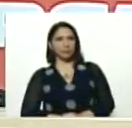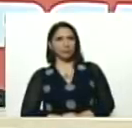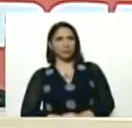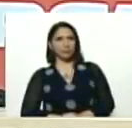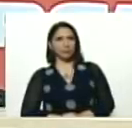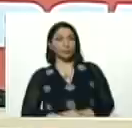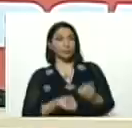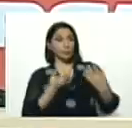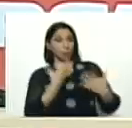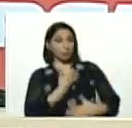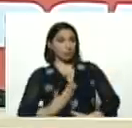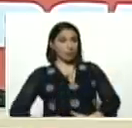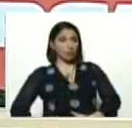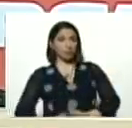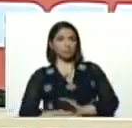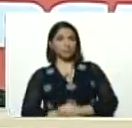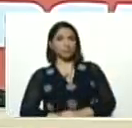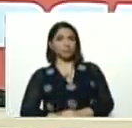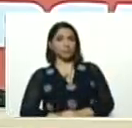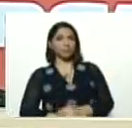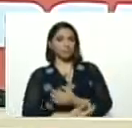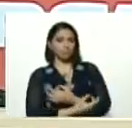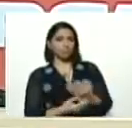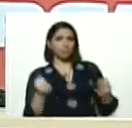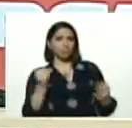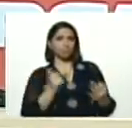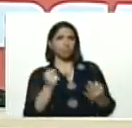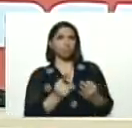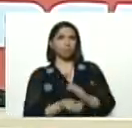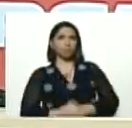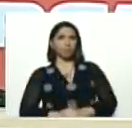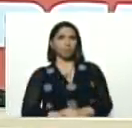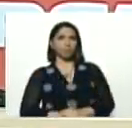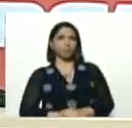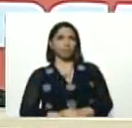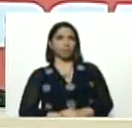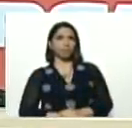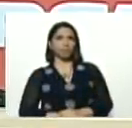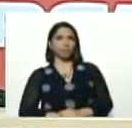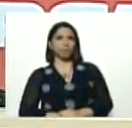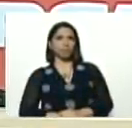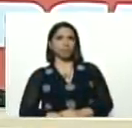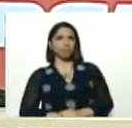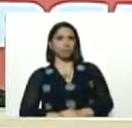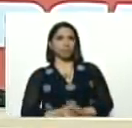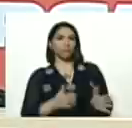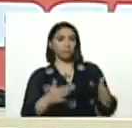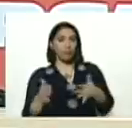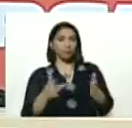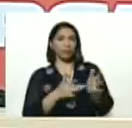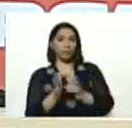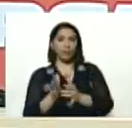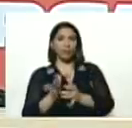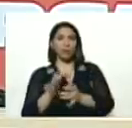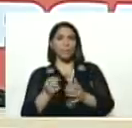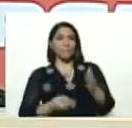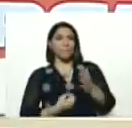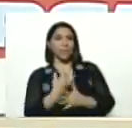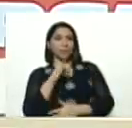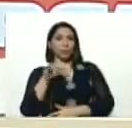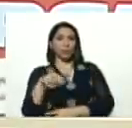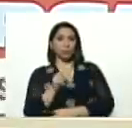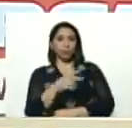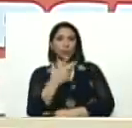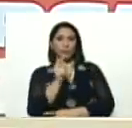Bueno, presidente, efectivamente, tres meses, marzo, abril, mayo, junio, tres meses,